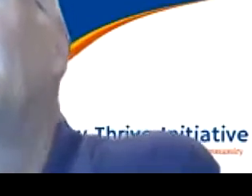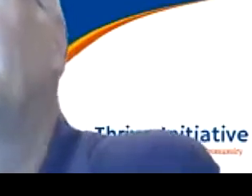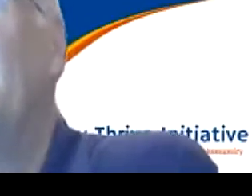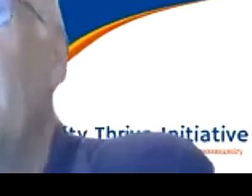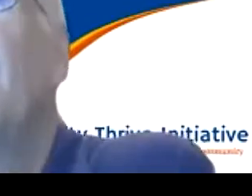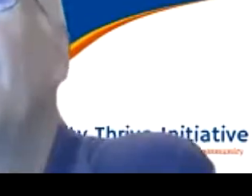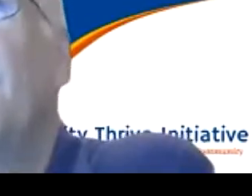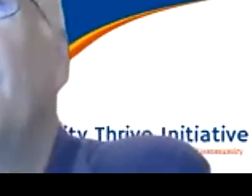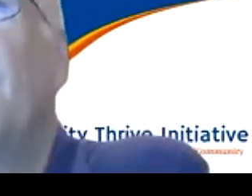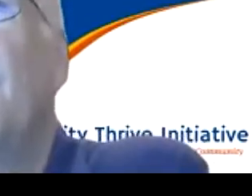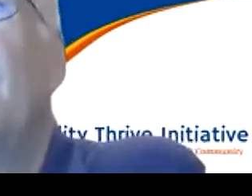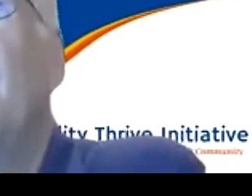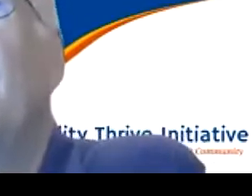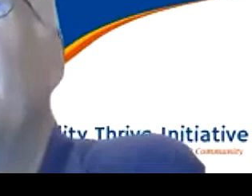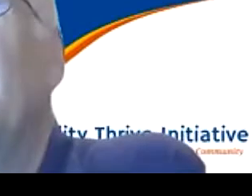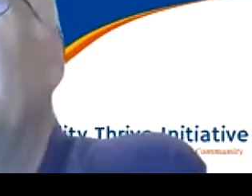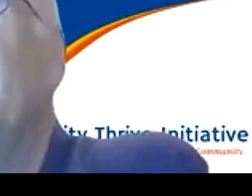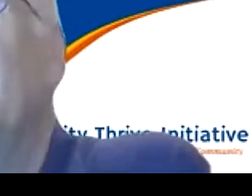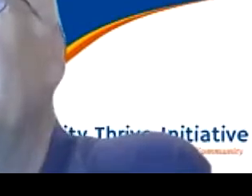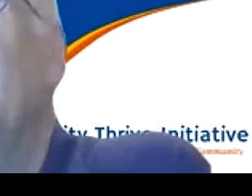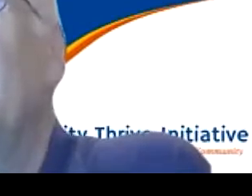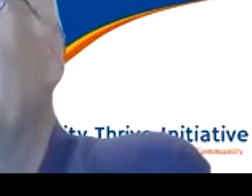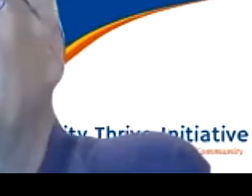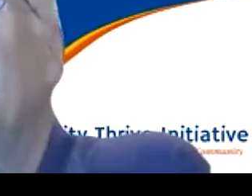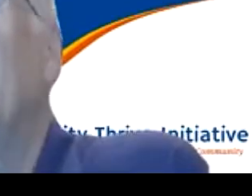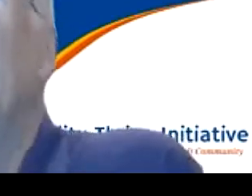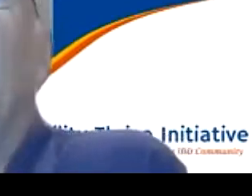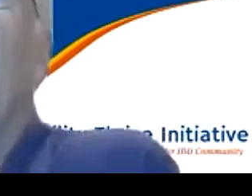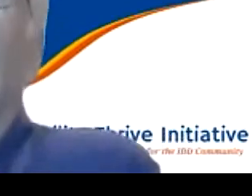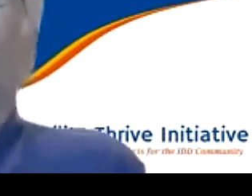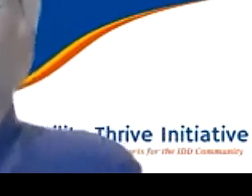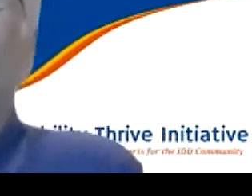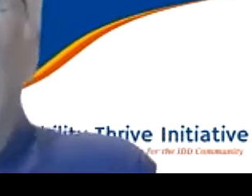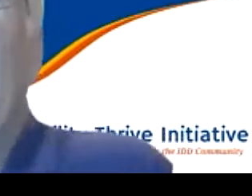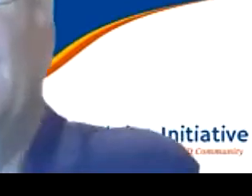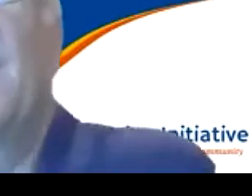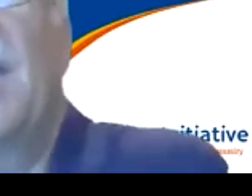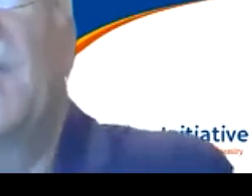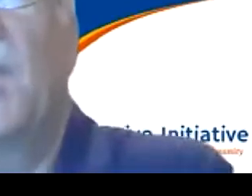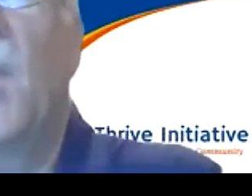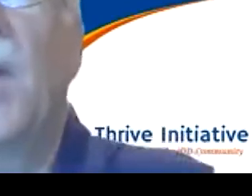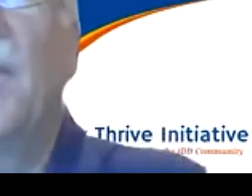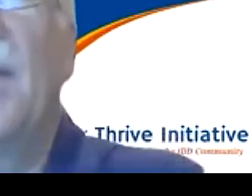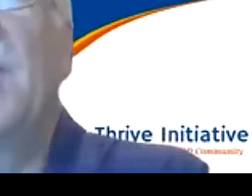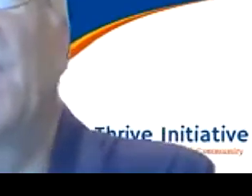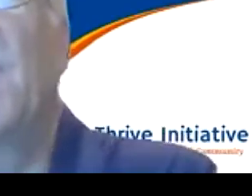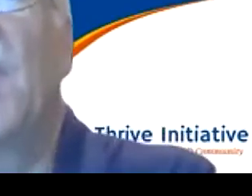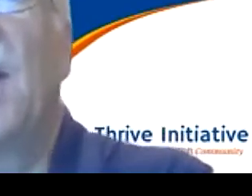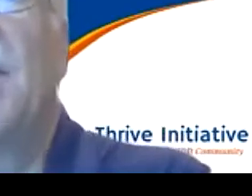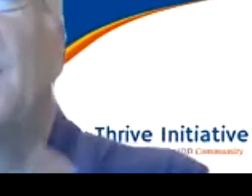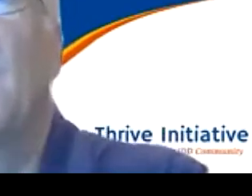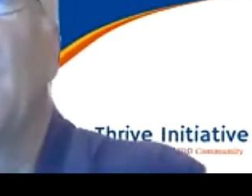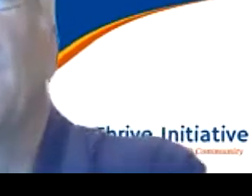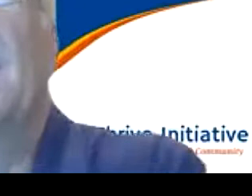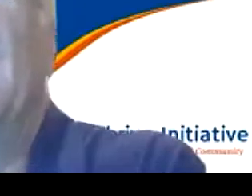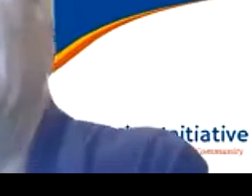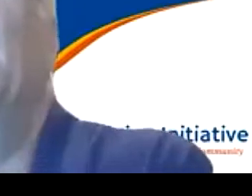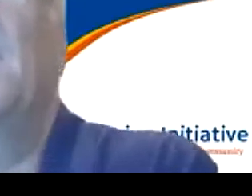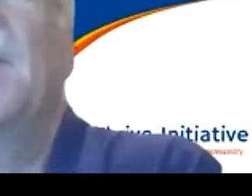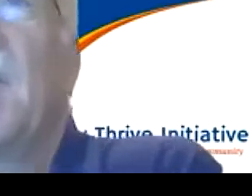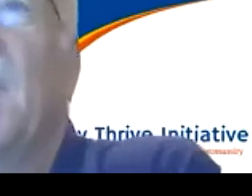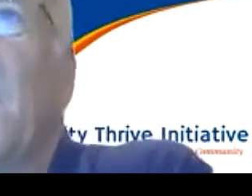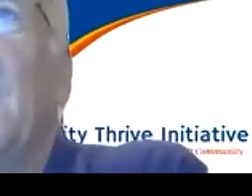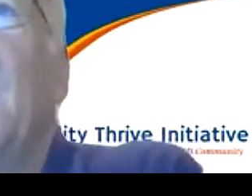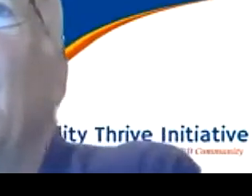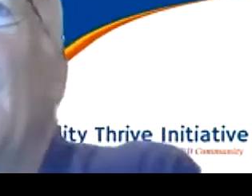Y tratamos de hacer a la antigüita y sentarnos y hablar, ¿verdad? Para buscar una solución juntos. Excelente, sí, porque creo que